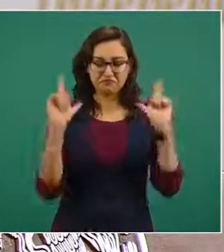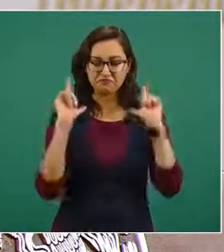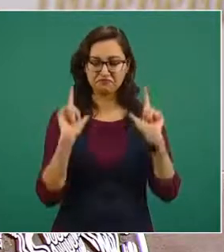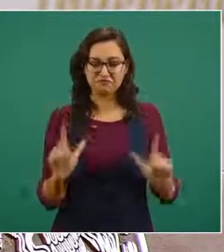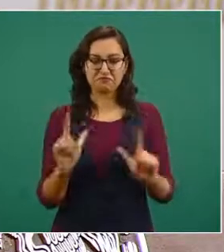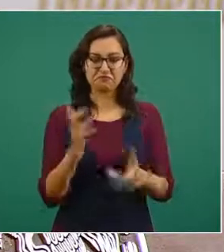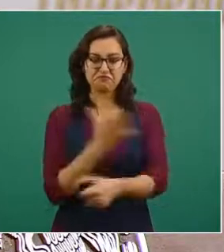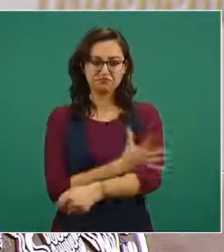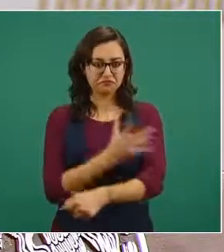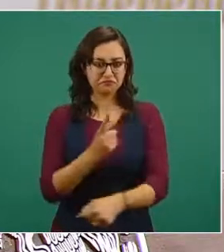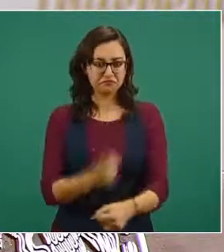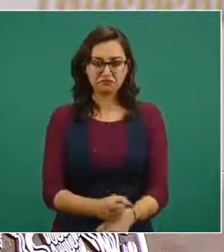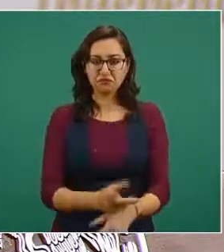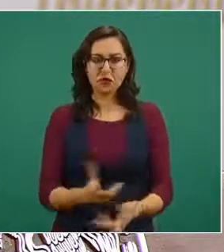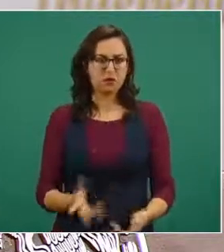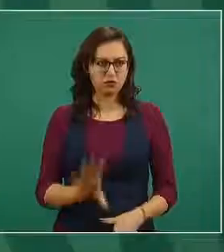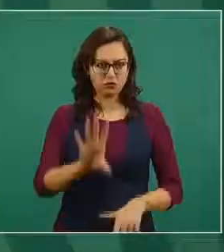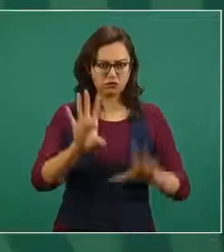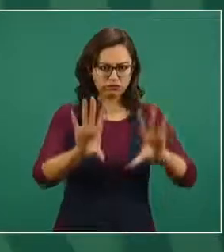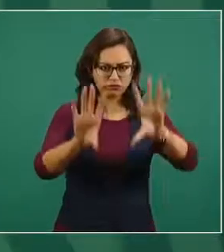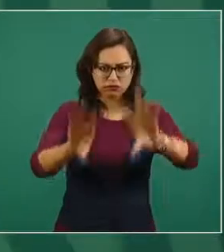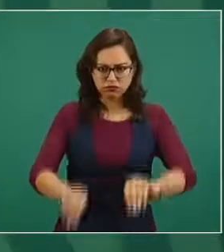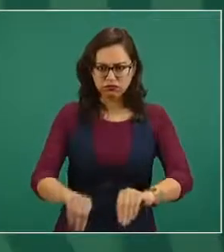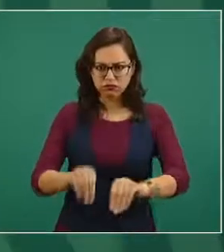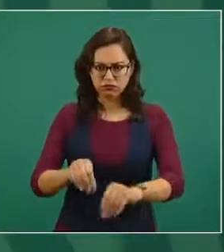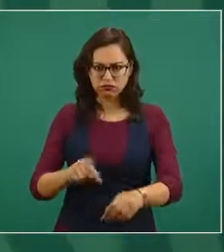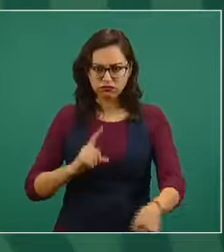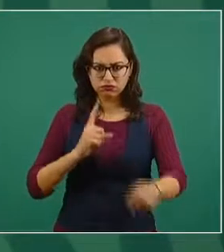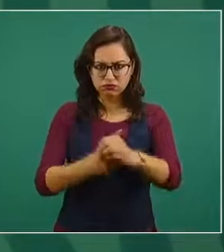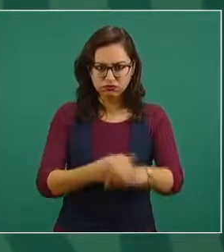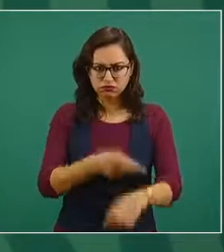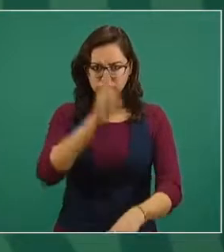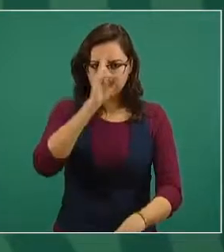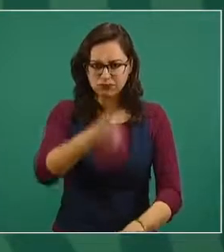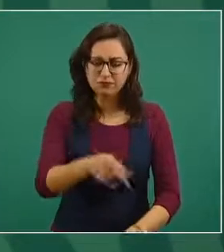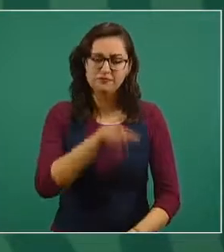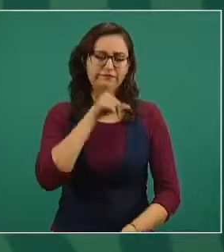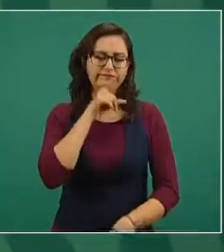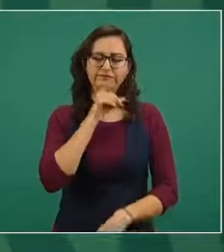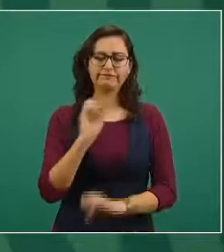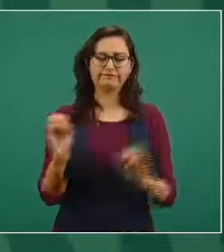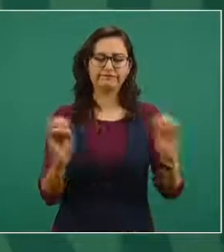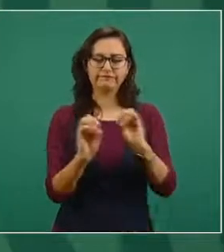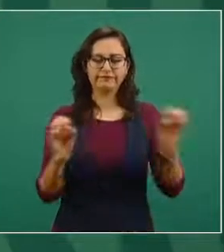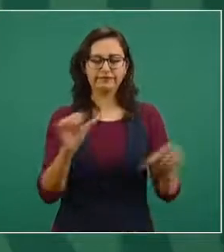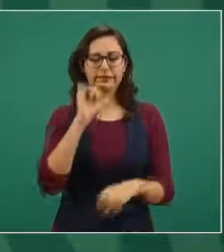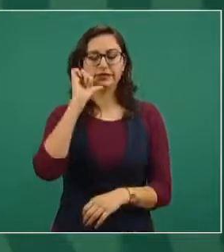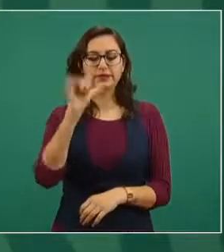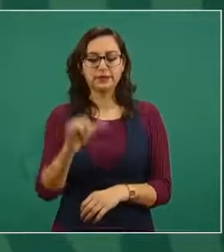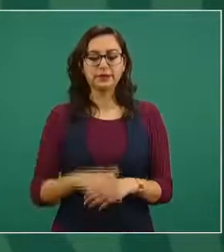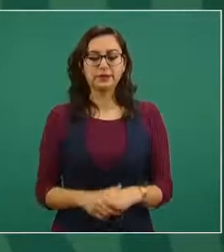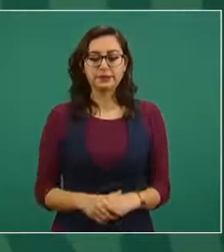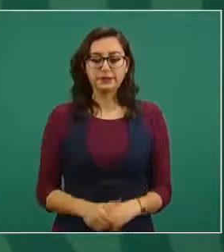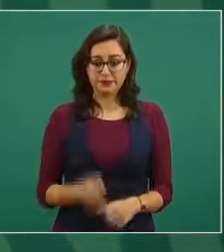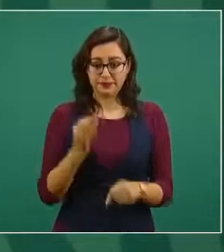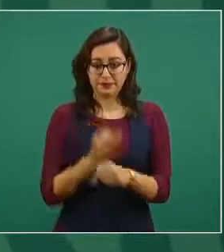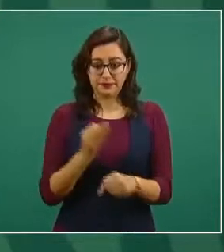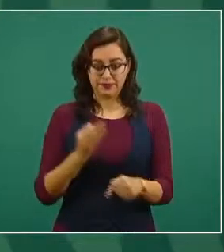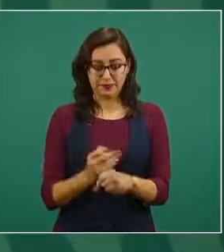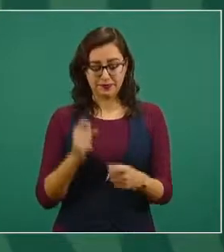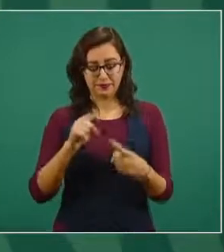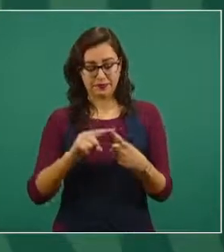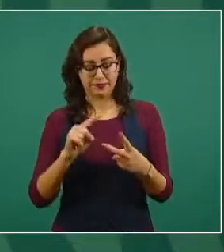sin censura. Vamos a tratar, les decía, dos temas. Primero,